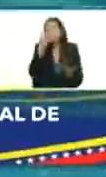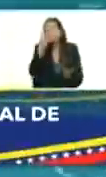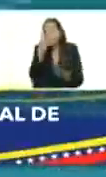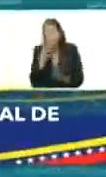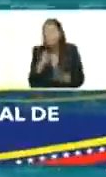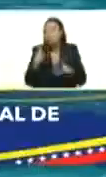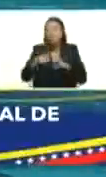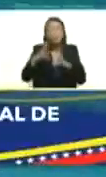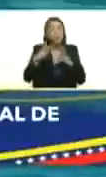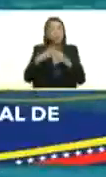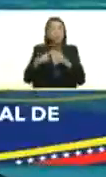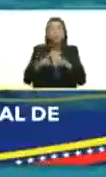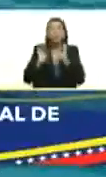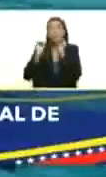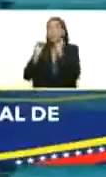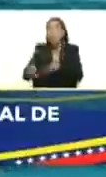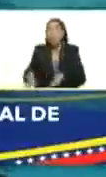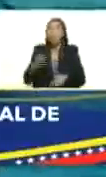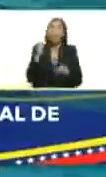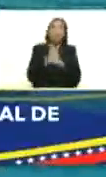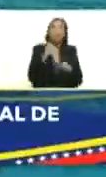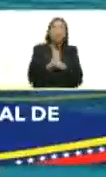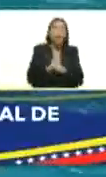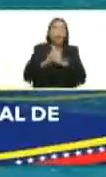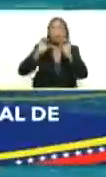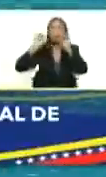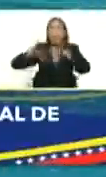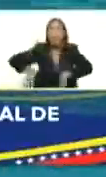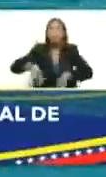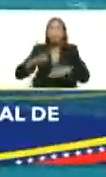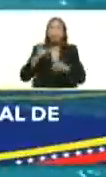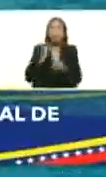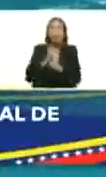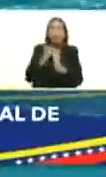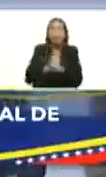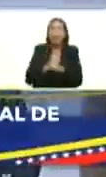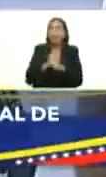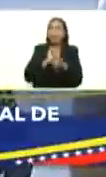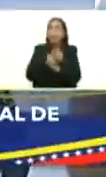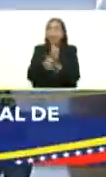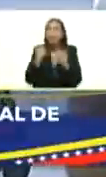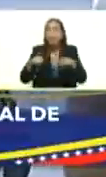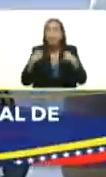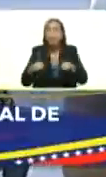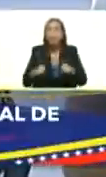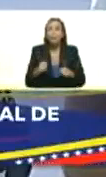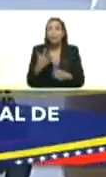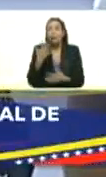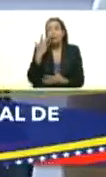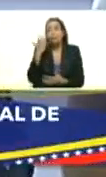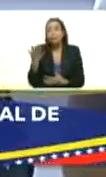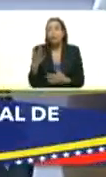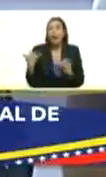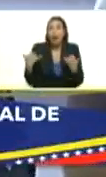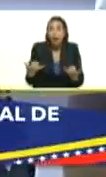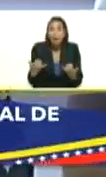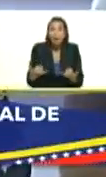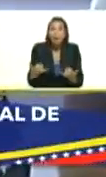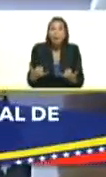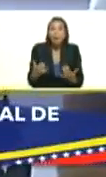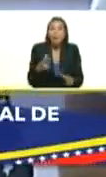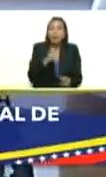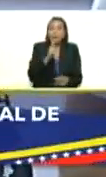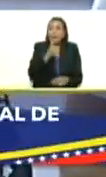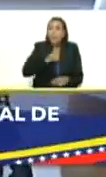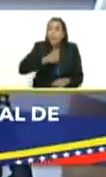compañeros tuvieron que retirarse de la actividad deportiva y eso se se presenció con muchísimo dolor hemos tenido quienes nos hemos mantenido